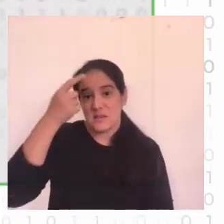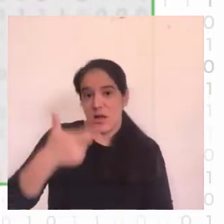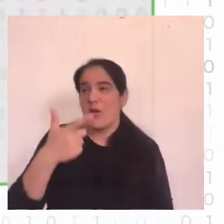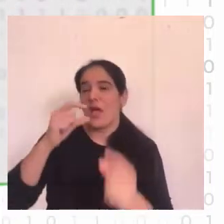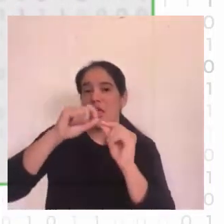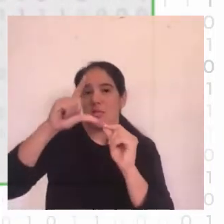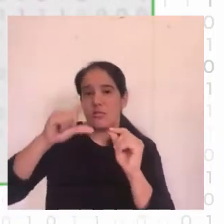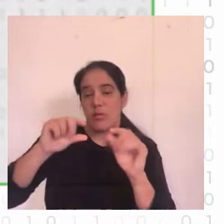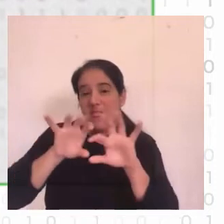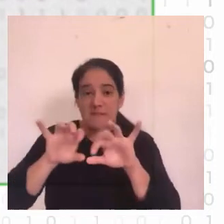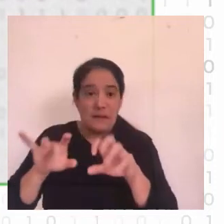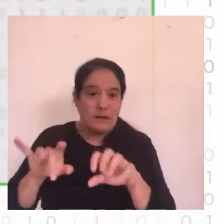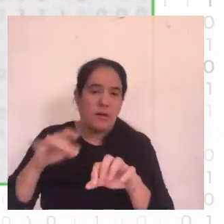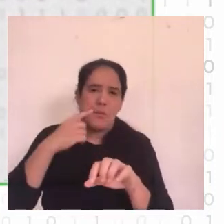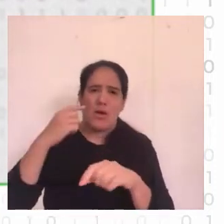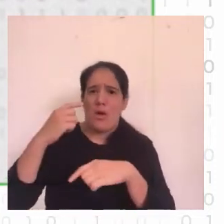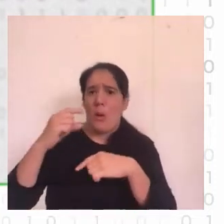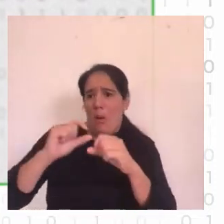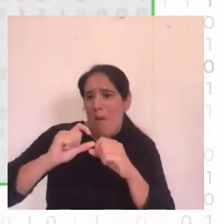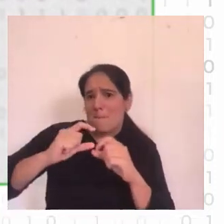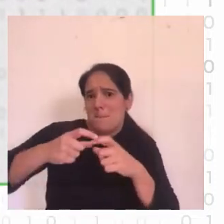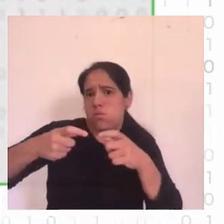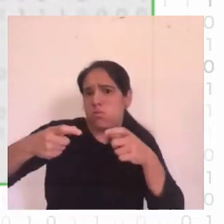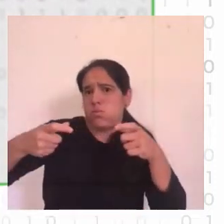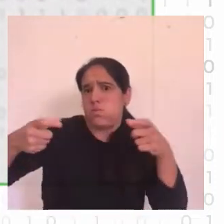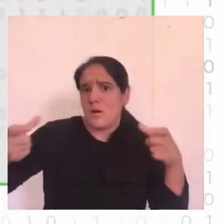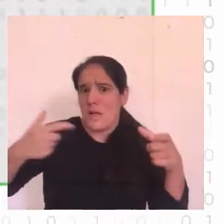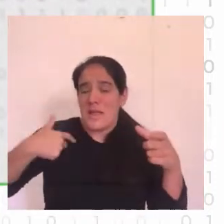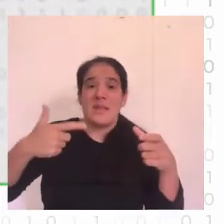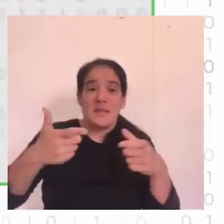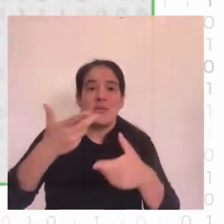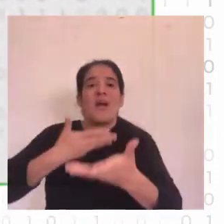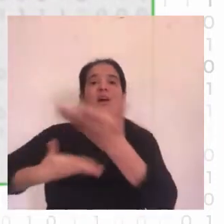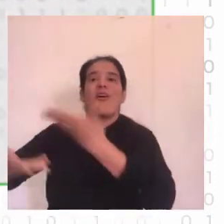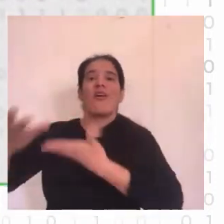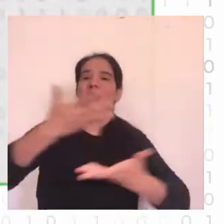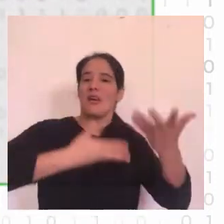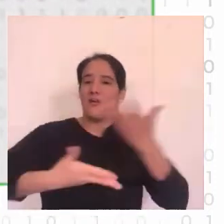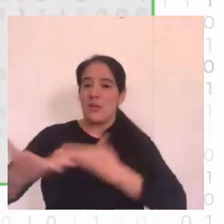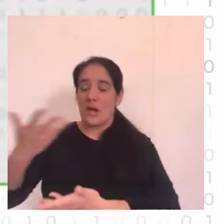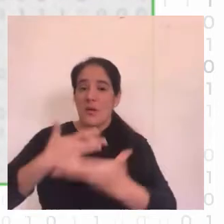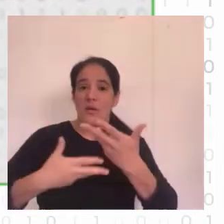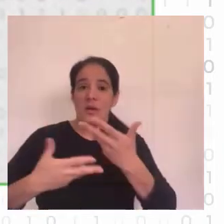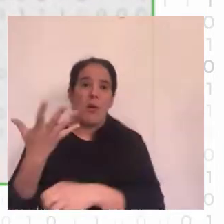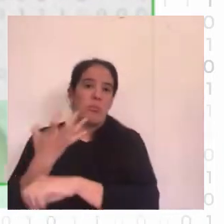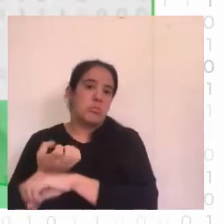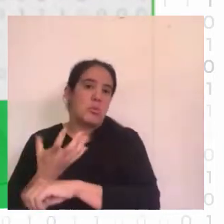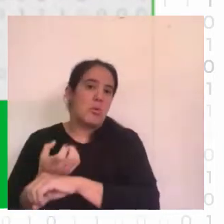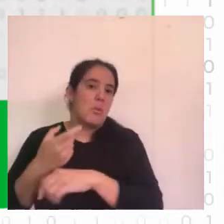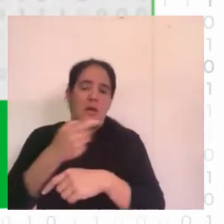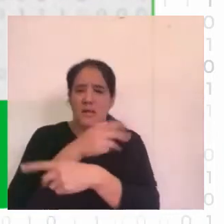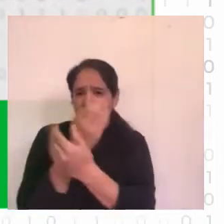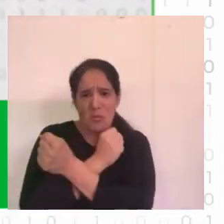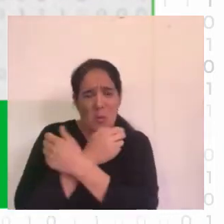de esta evolución que ha tenido en los últimos años que se hace en un ambiente colaborativo en open source con programas que están disponibles para todas las personas.